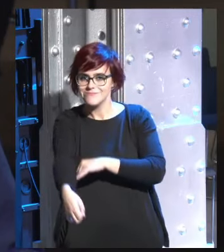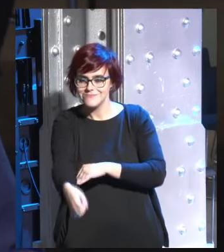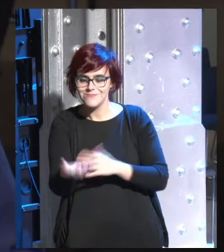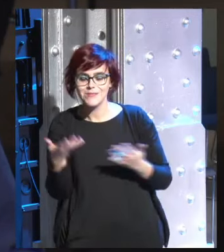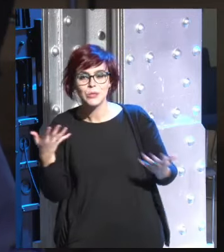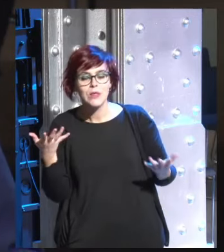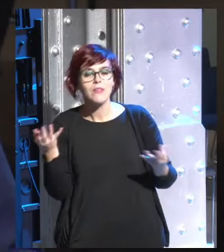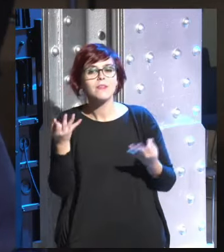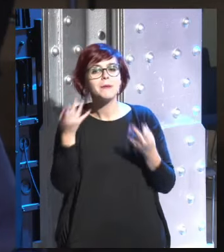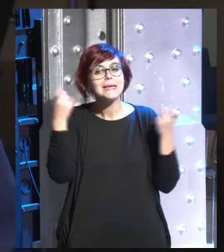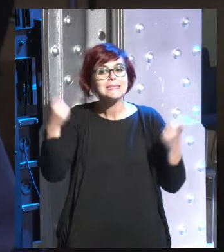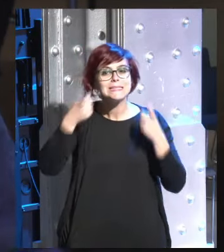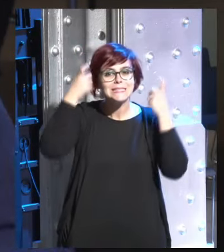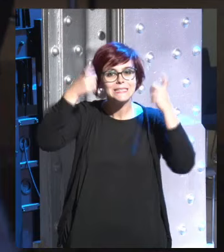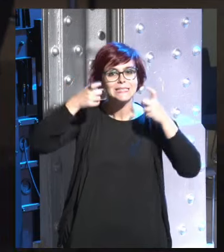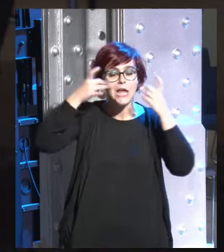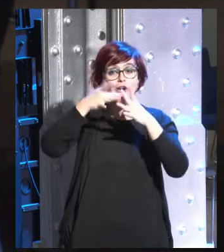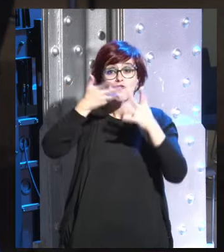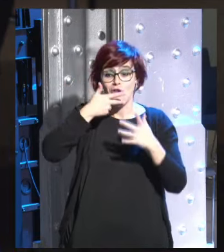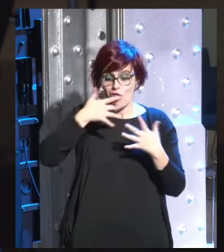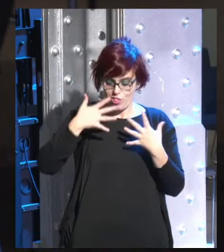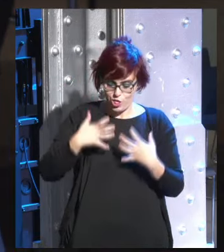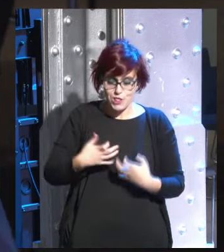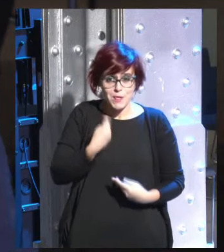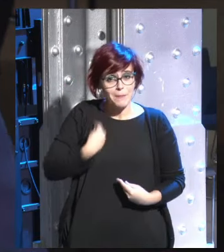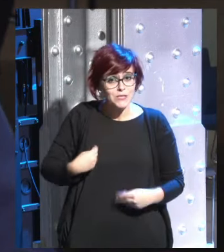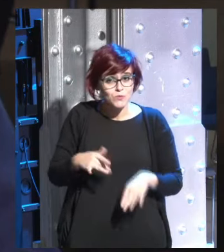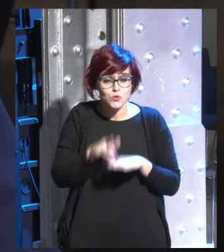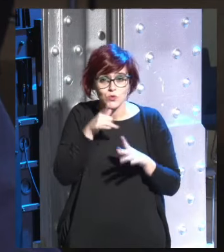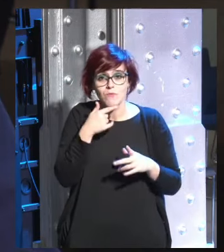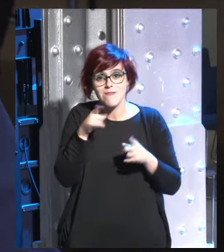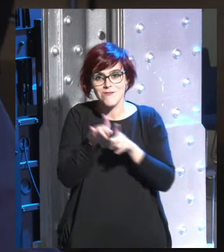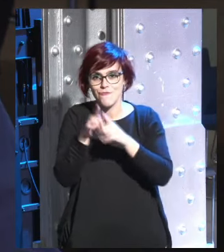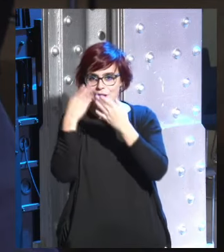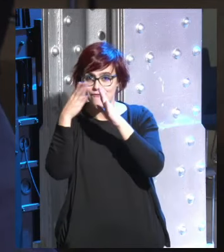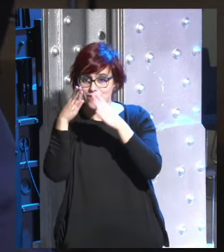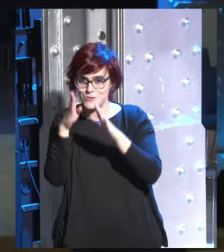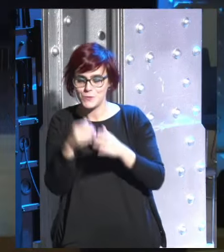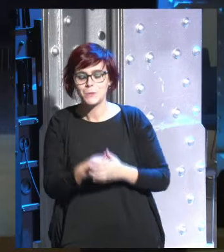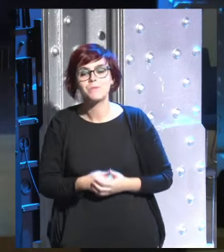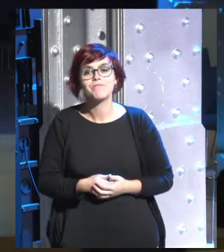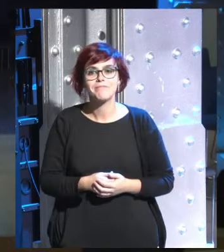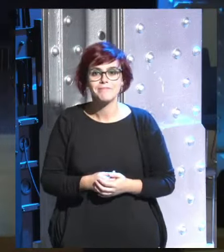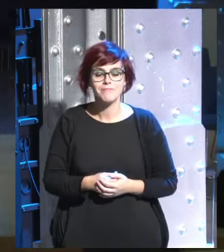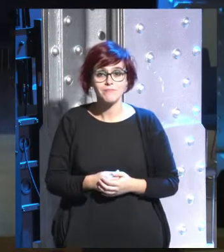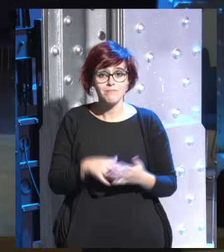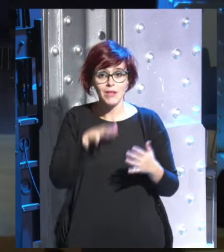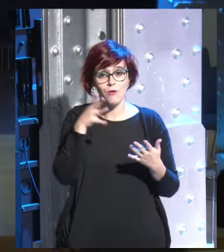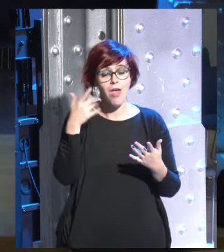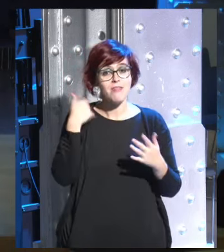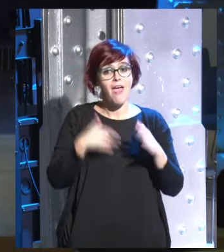tenéis que conseguir conocerlos a vosotros mismos mejor de lo que hace facebook nos vamos a